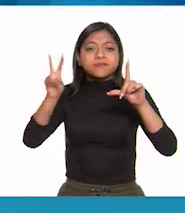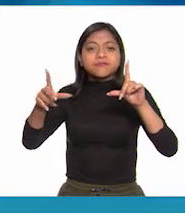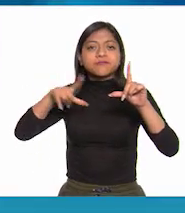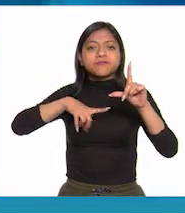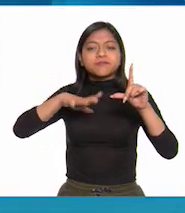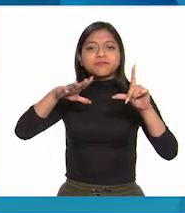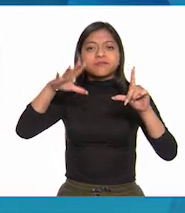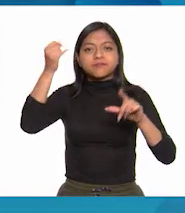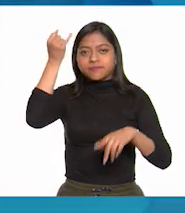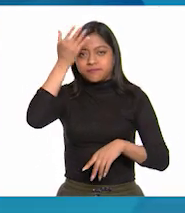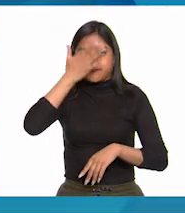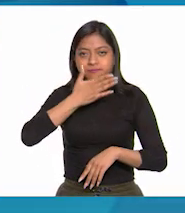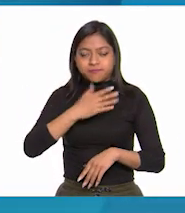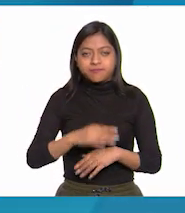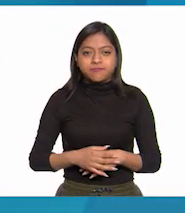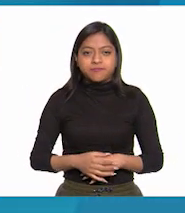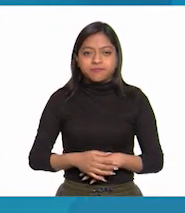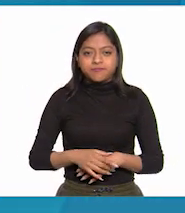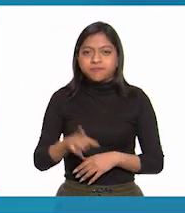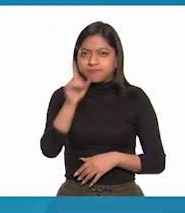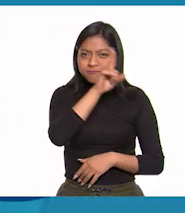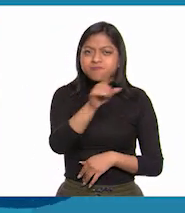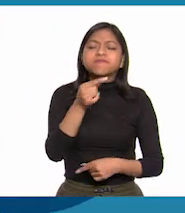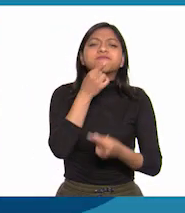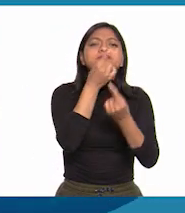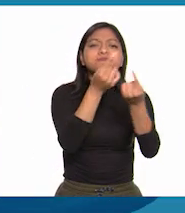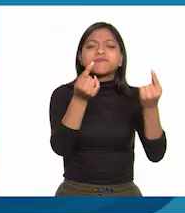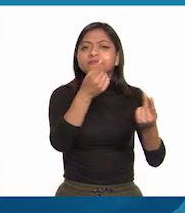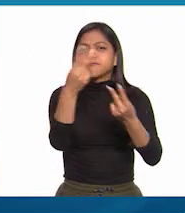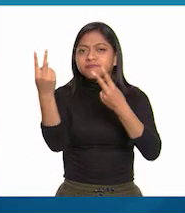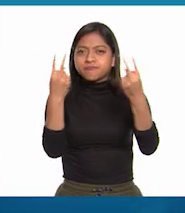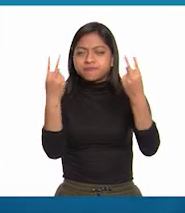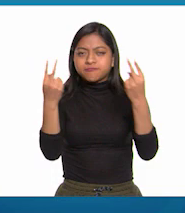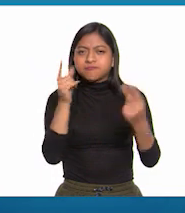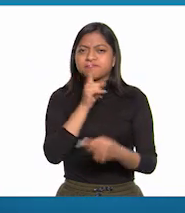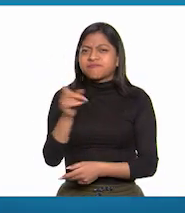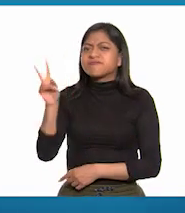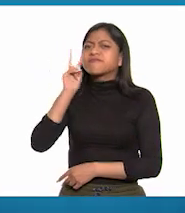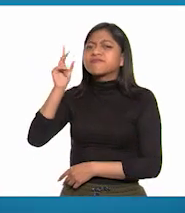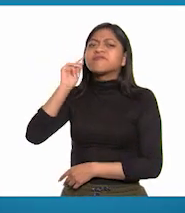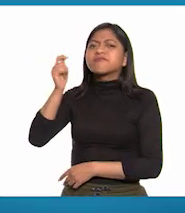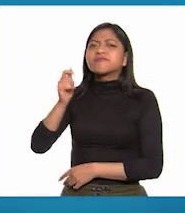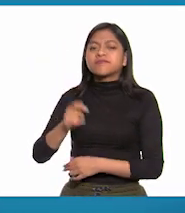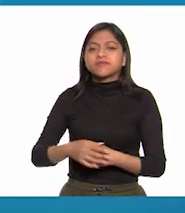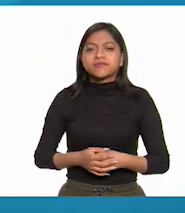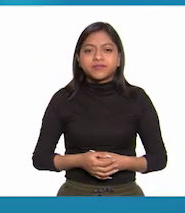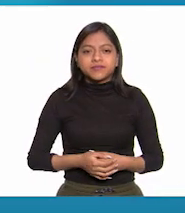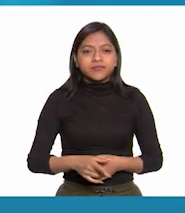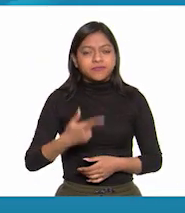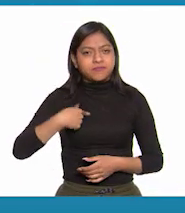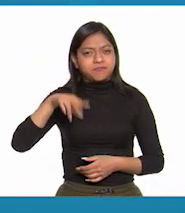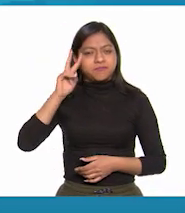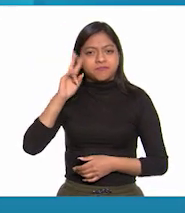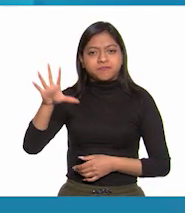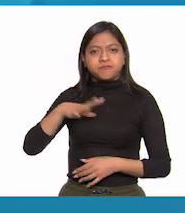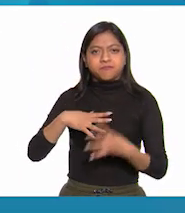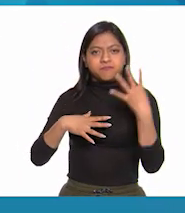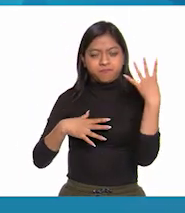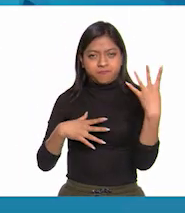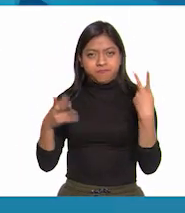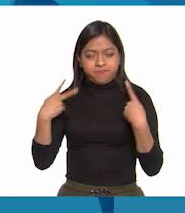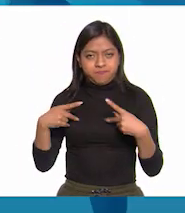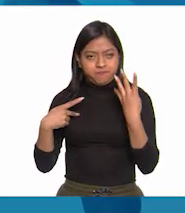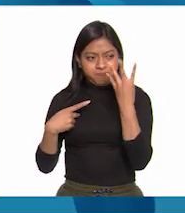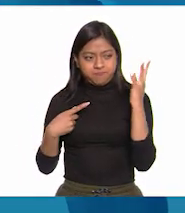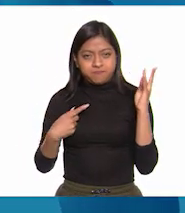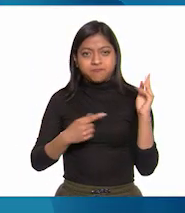imagen. Jenny, alumnas y alumnos en casa. ¿Qué pueden notar en ella? Bueno, yo observo que hay cuatro personajes.